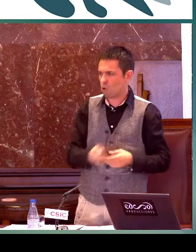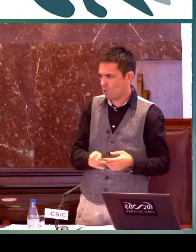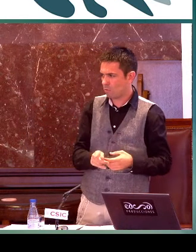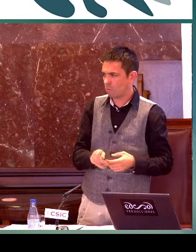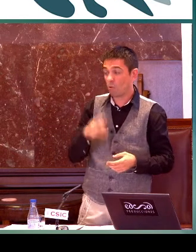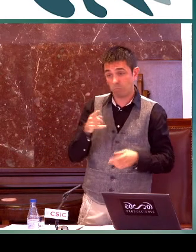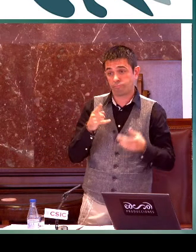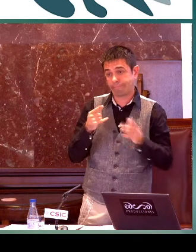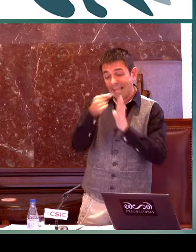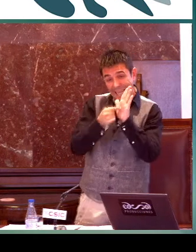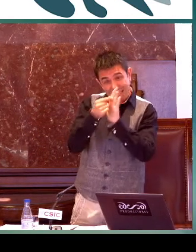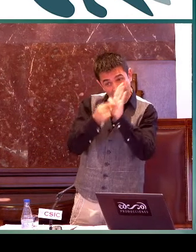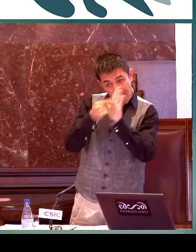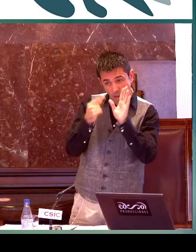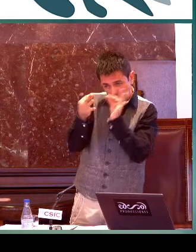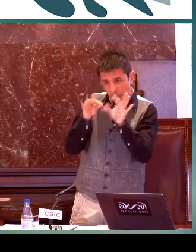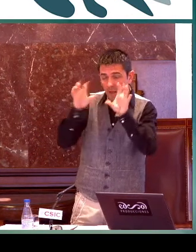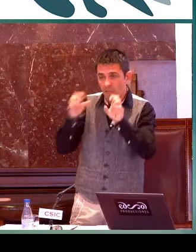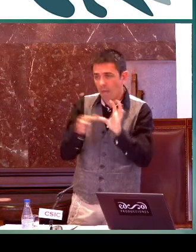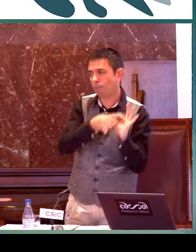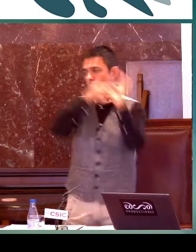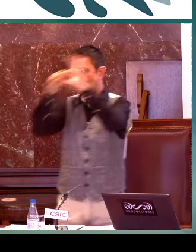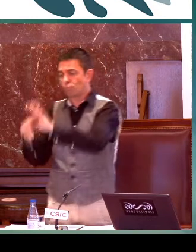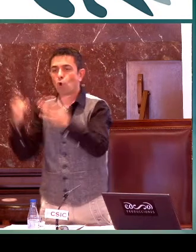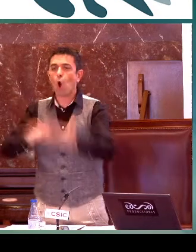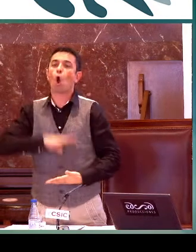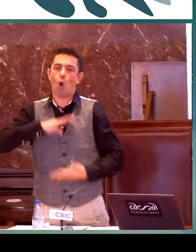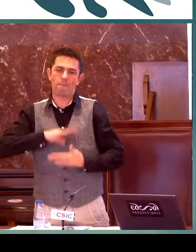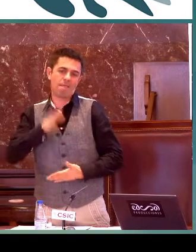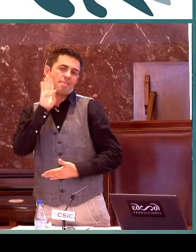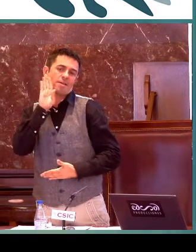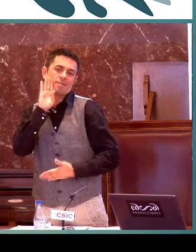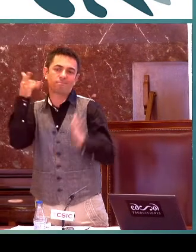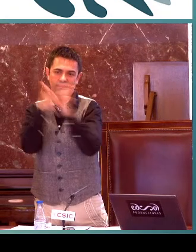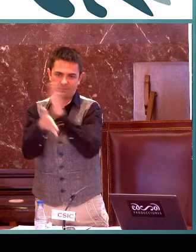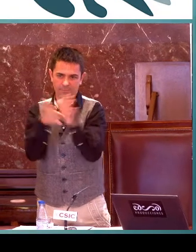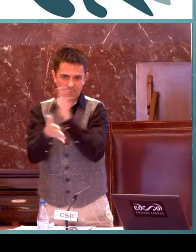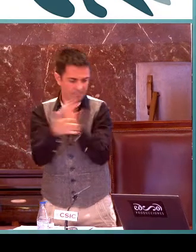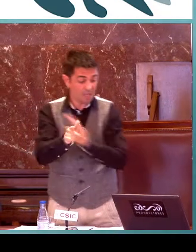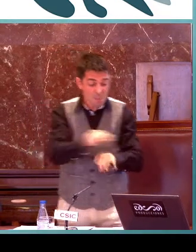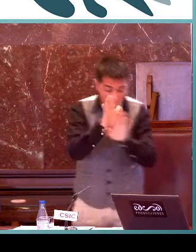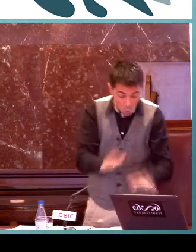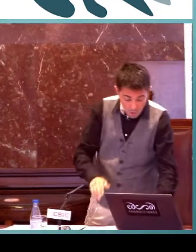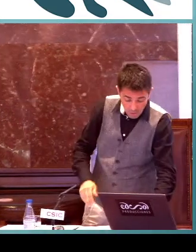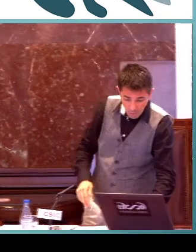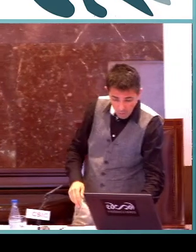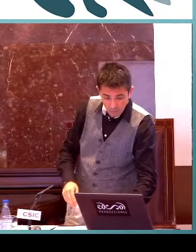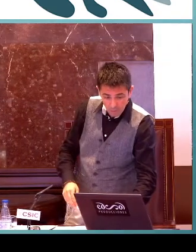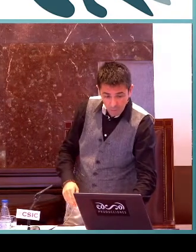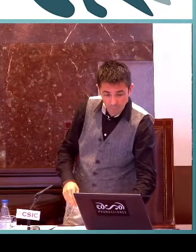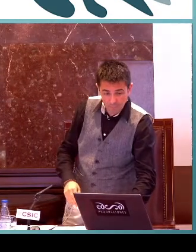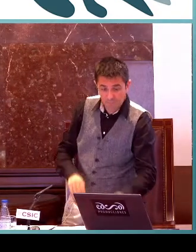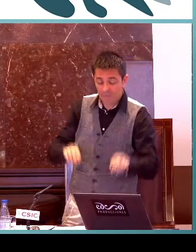progresando adecuadamente si o no. Esos estándares de aprendizaje están relacionados con la competencia que acabo de